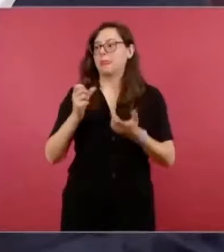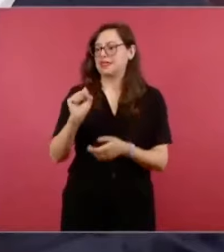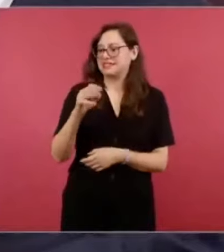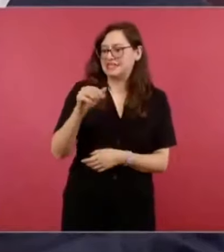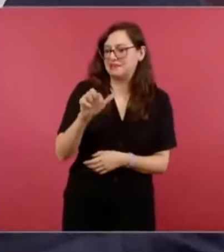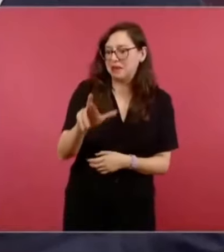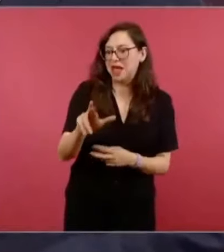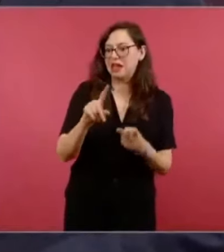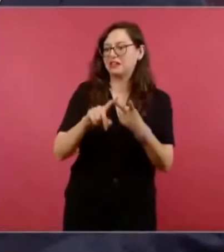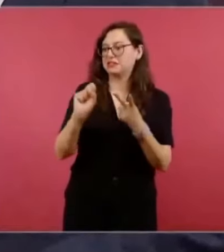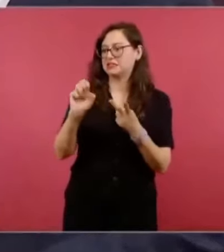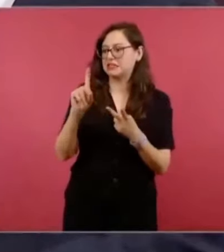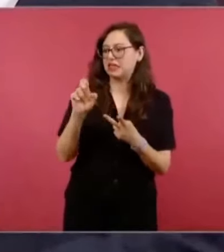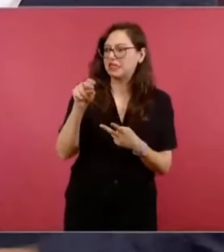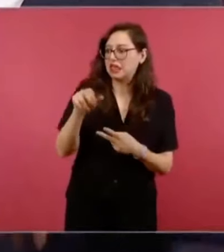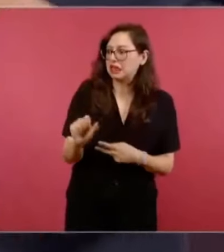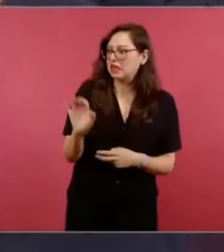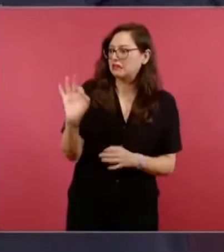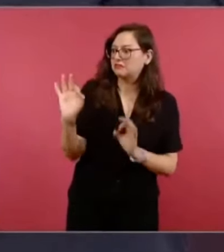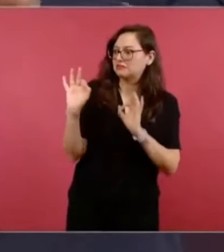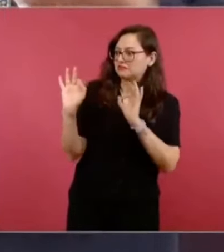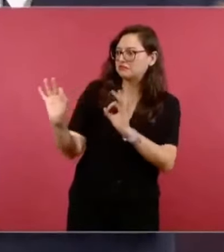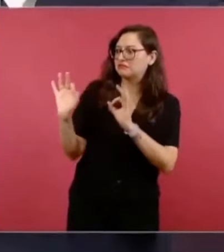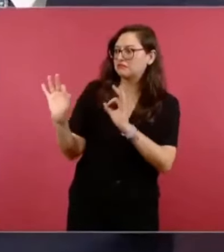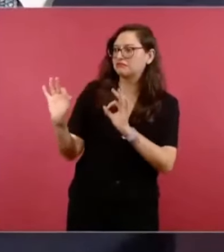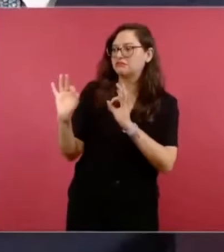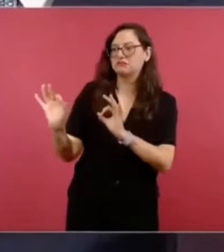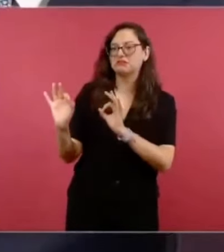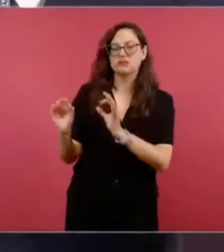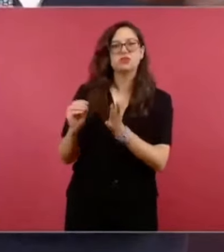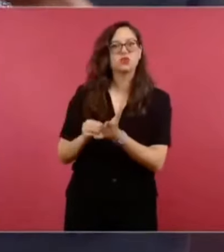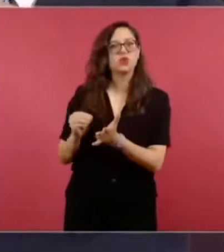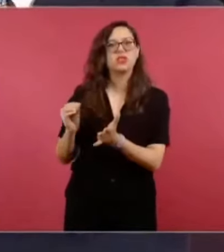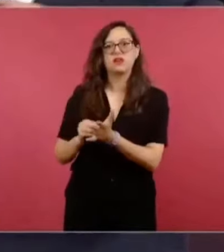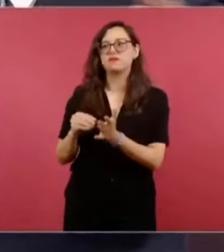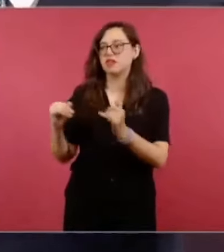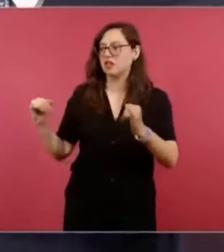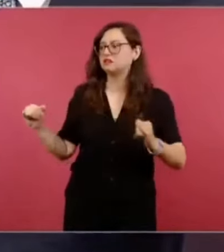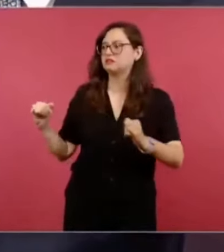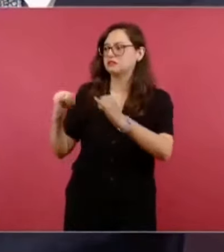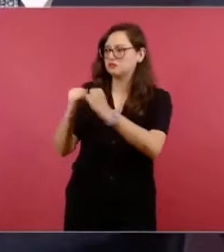de gobierno completamente